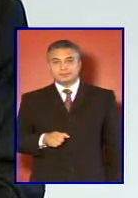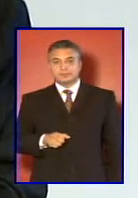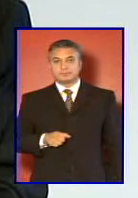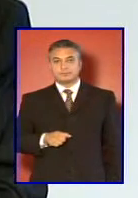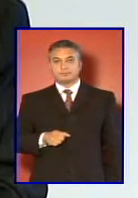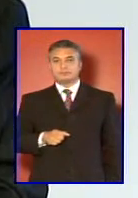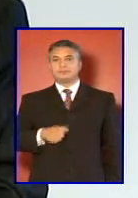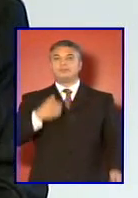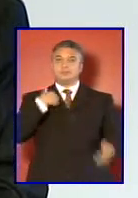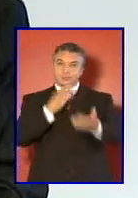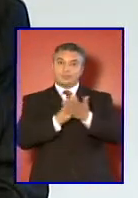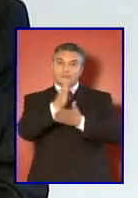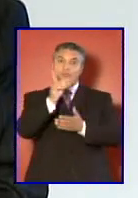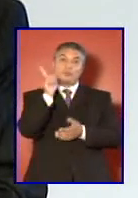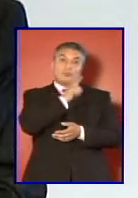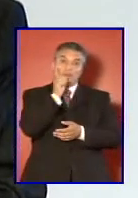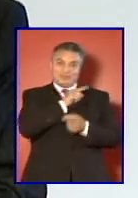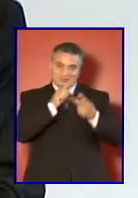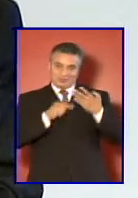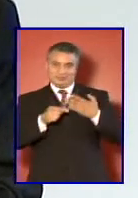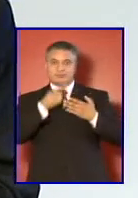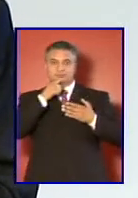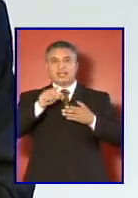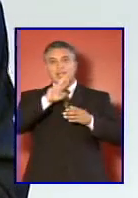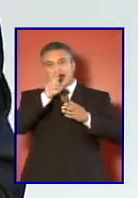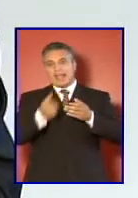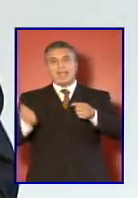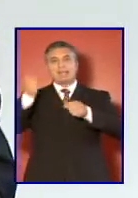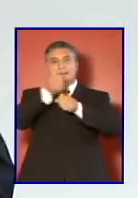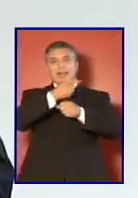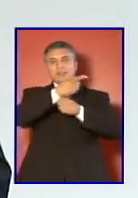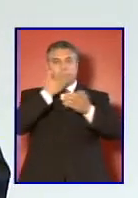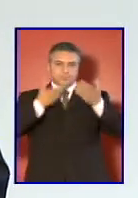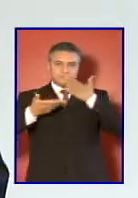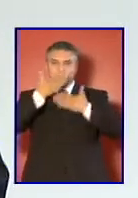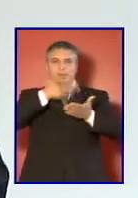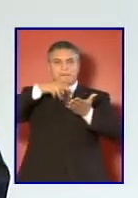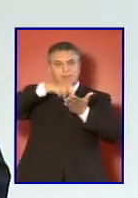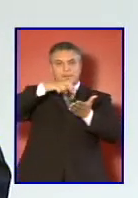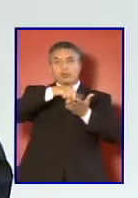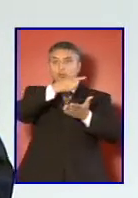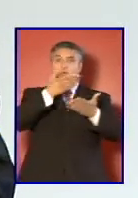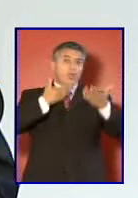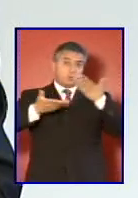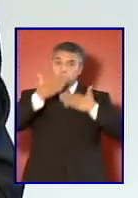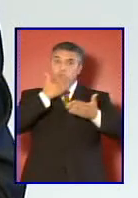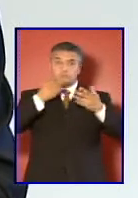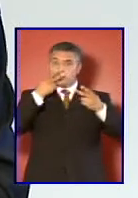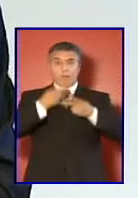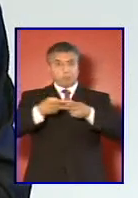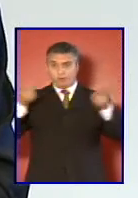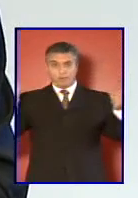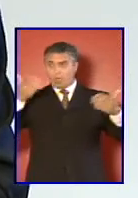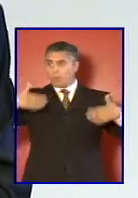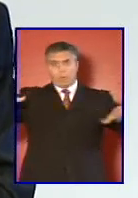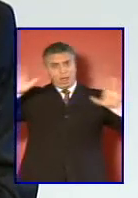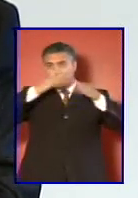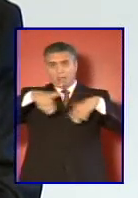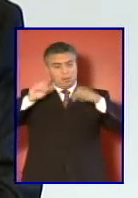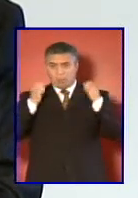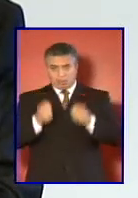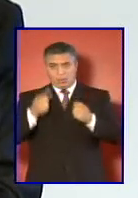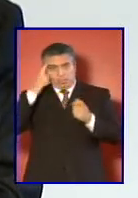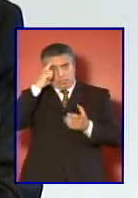voy a partir por lo último la ley del cobre o los reemplazos se ha discutido en el parlamento y es una discusión pública que cualquiera podrá opinar